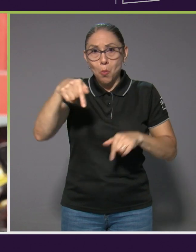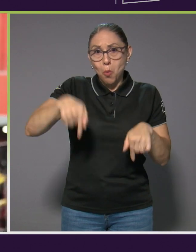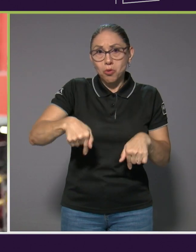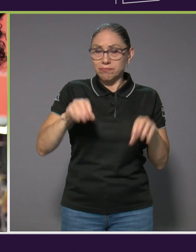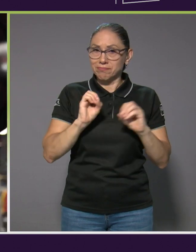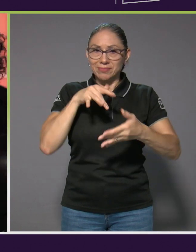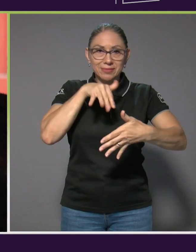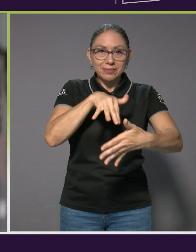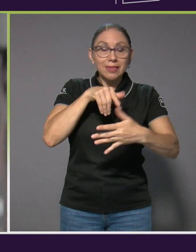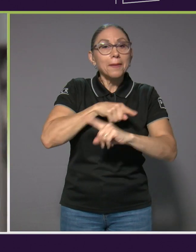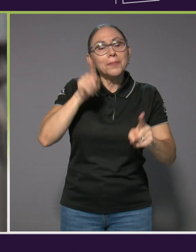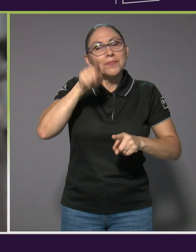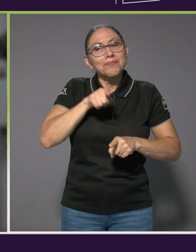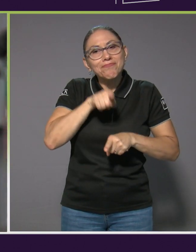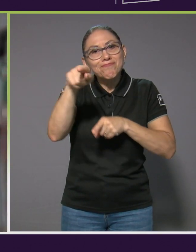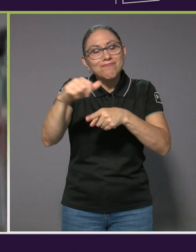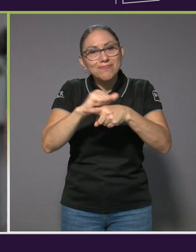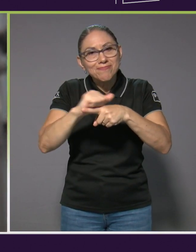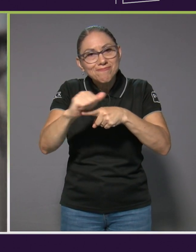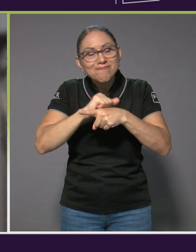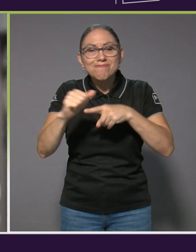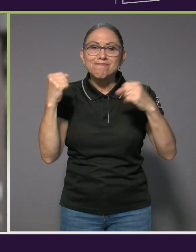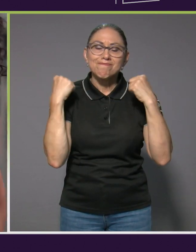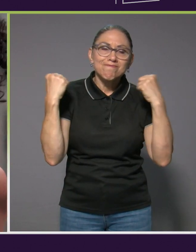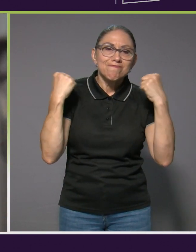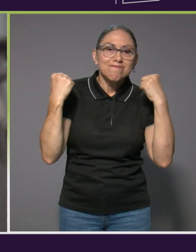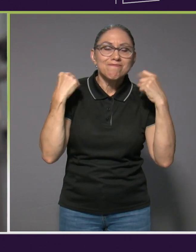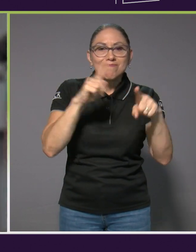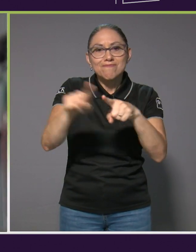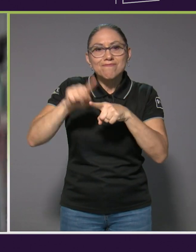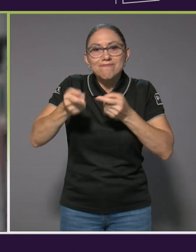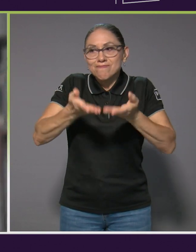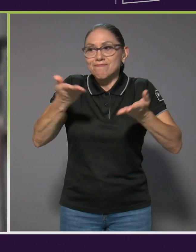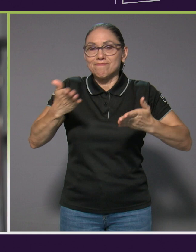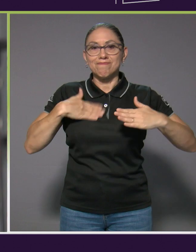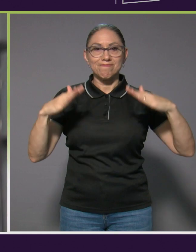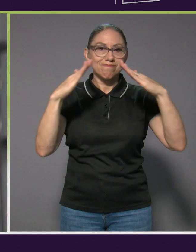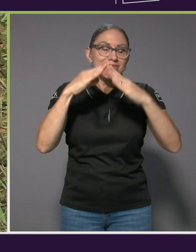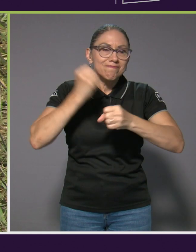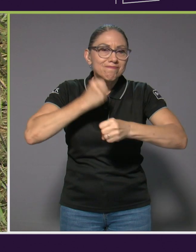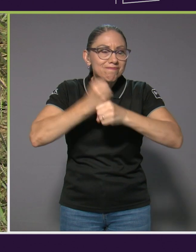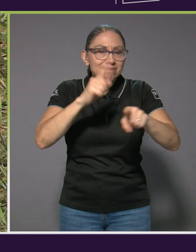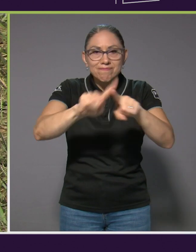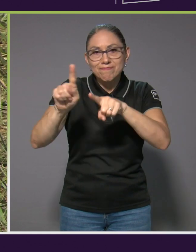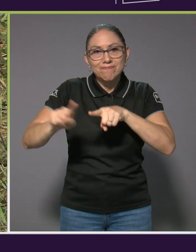sí tengo que ir a entrenar, hacer gimnasio y hacer cosas de la casa, trabajar y todo.